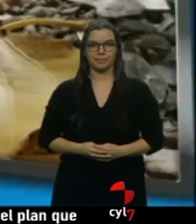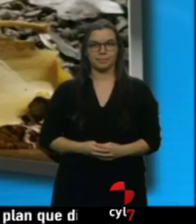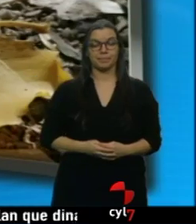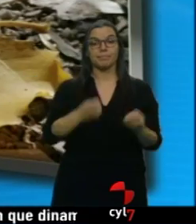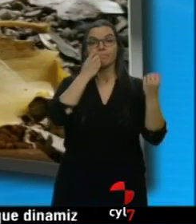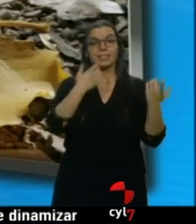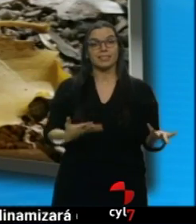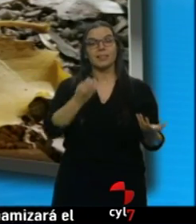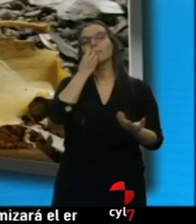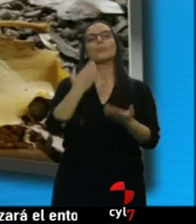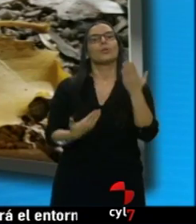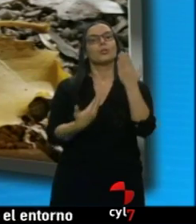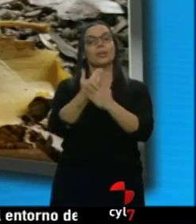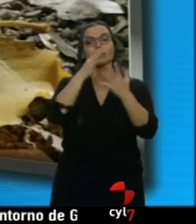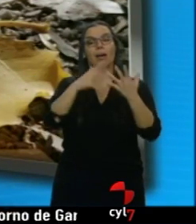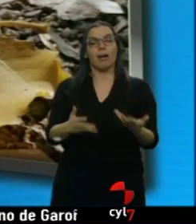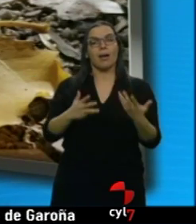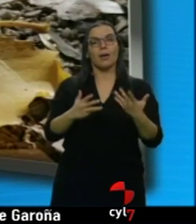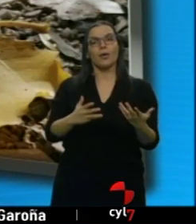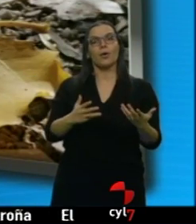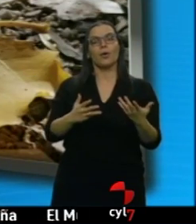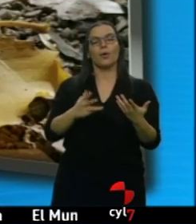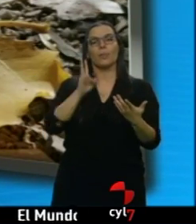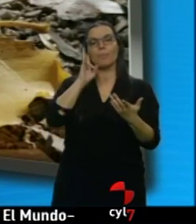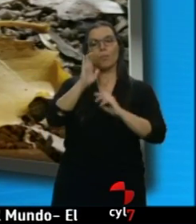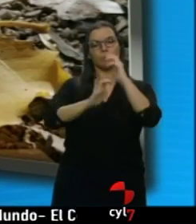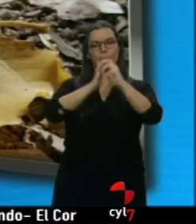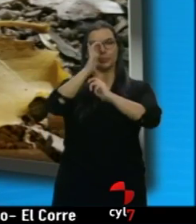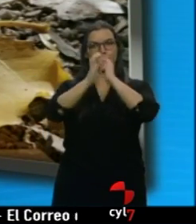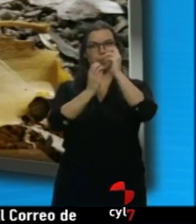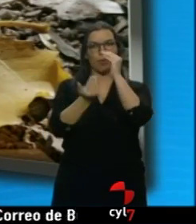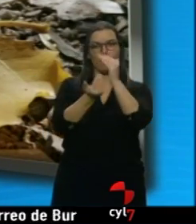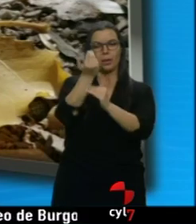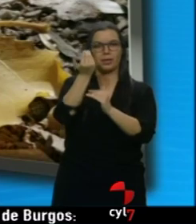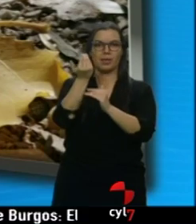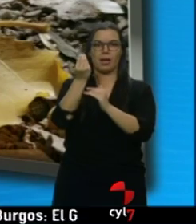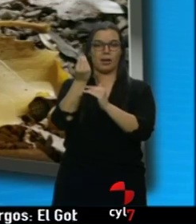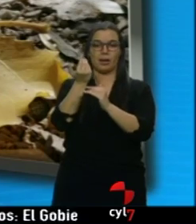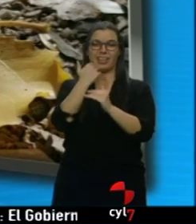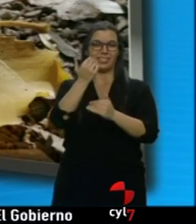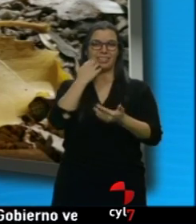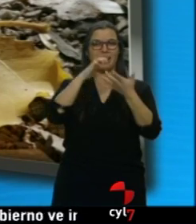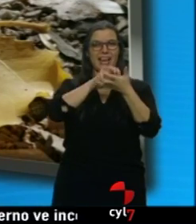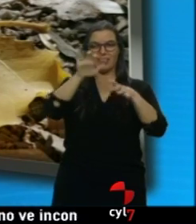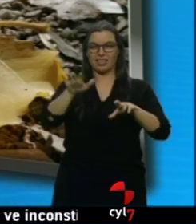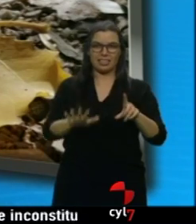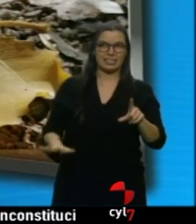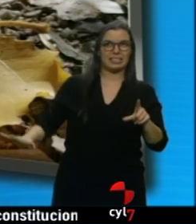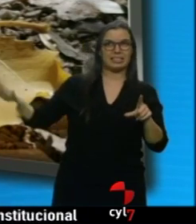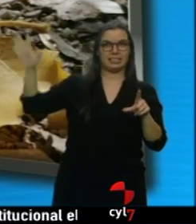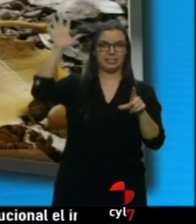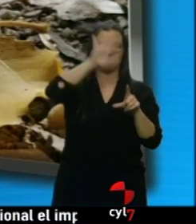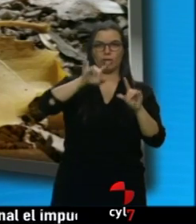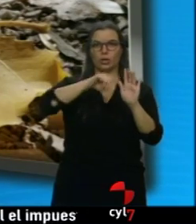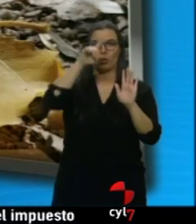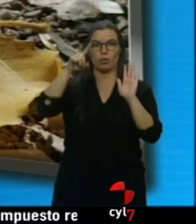¿Qué tal? Buenos días a estas horas tenemos esas brumas matinales que está cubriendo el cielo de prácticamente toda Castilla y León poco a poco